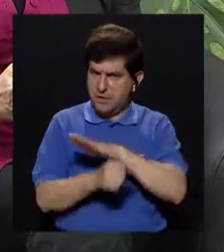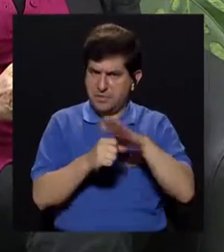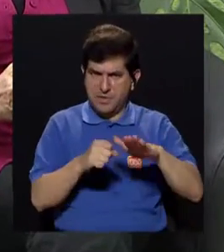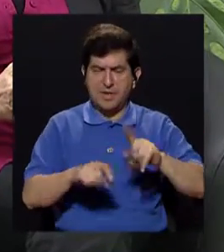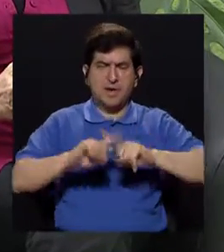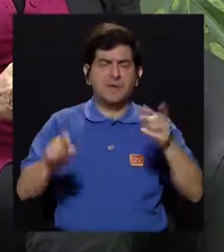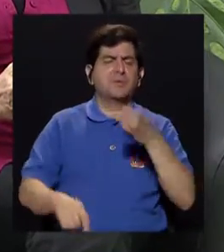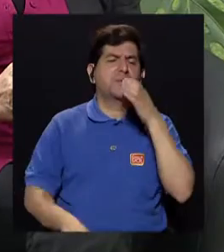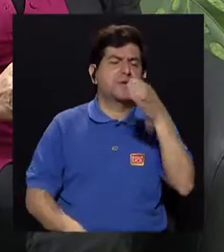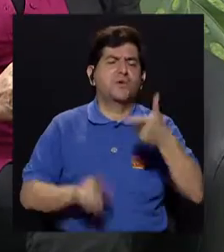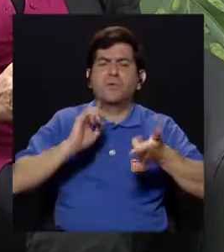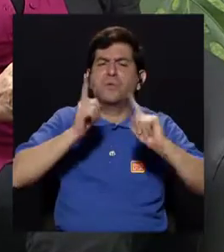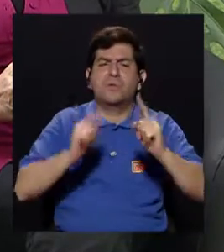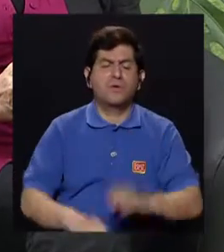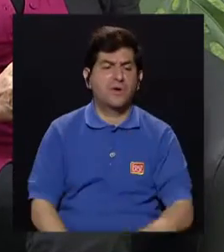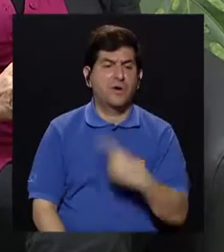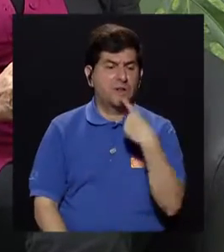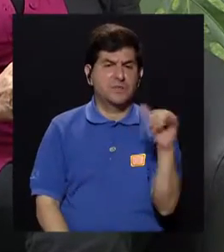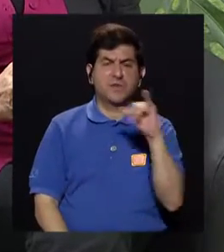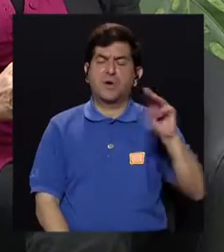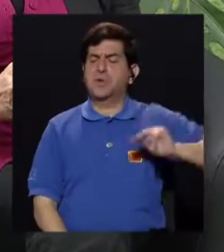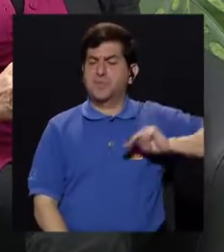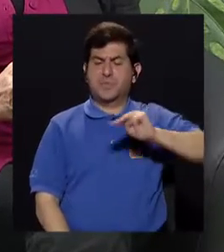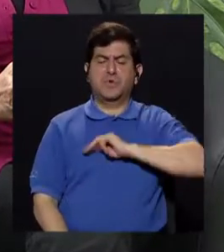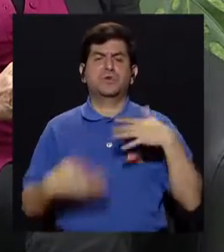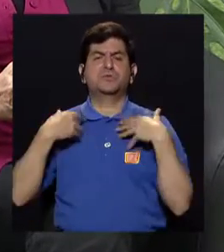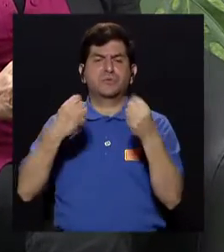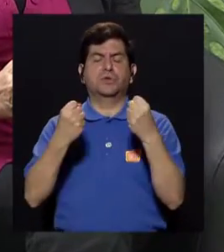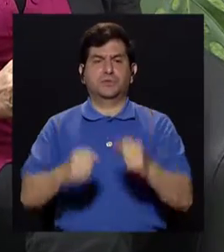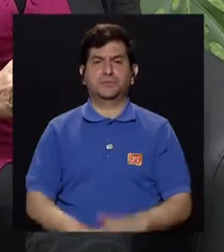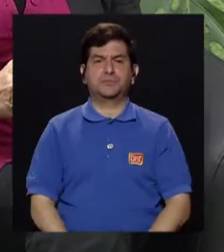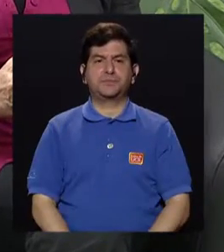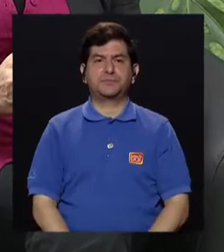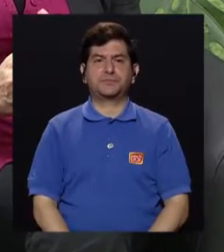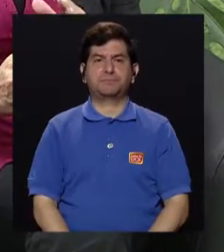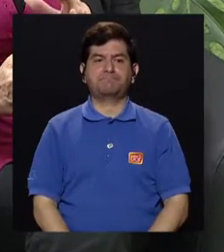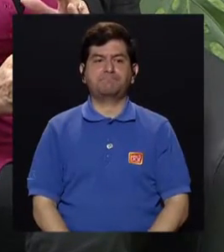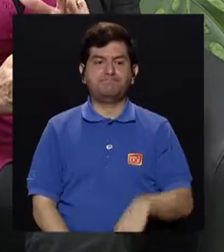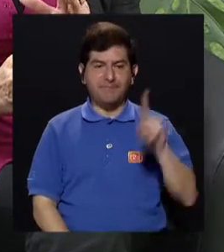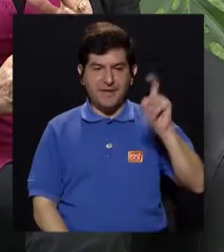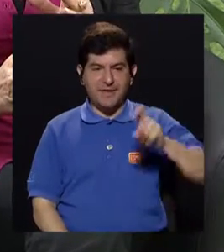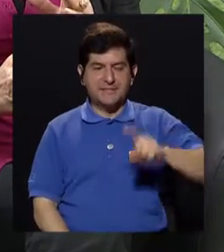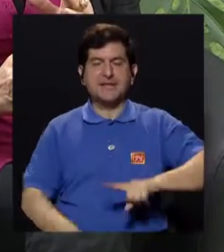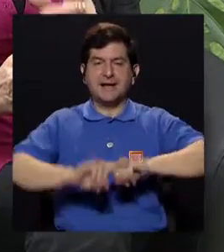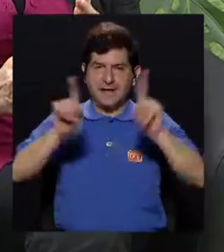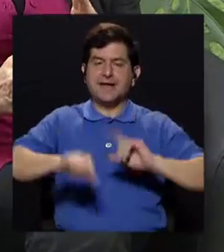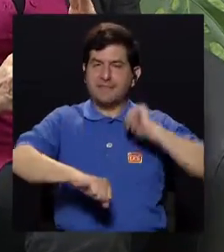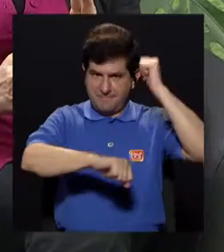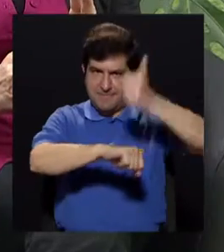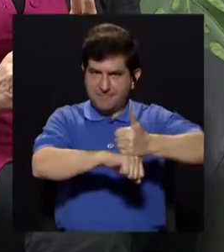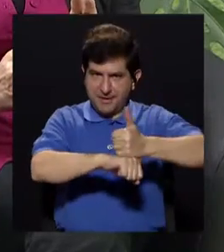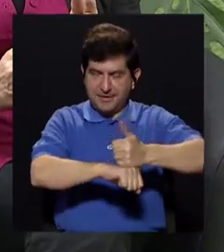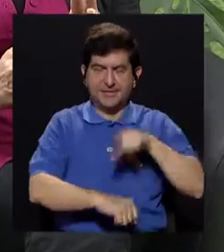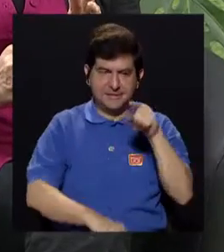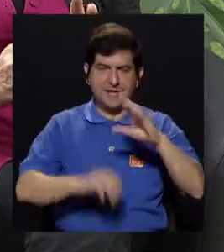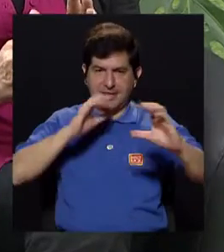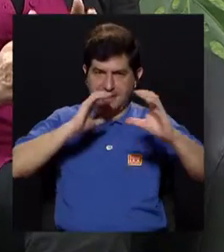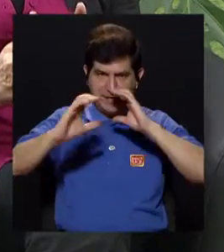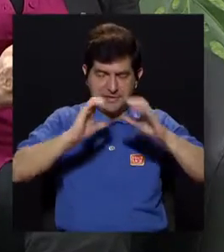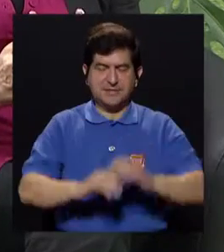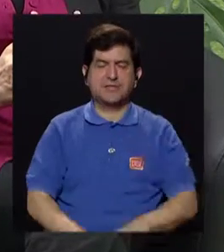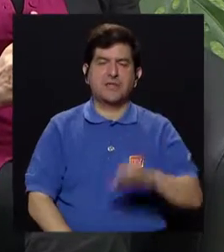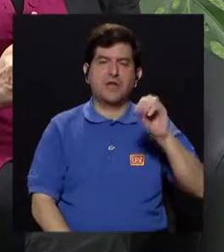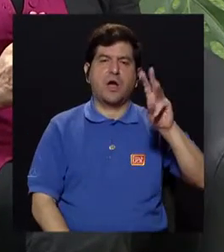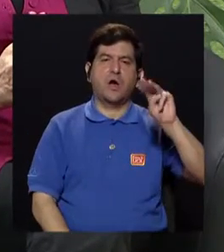un poco más, como qué recomendación es seguir y que ha dicho también el mismo Ministerio de Salud. Sí, hay que marcar una diferencia en ese